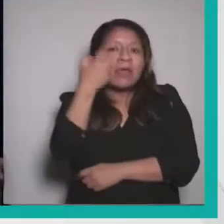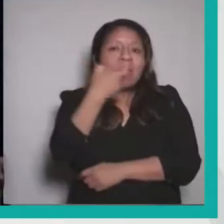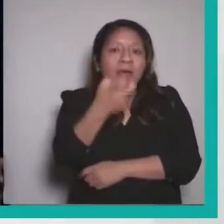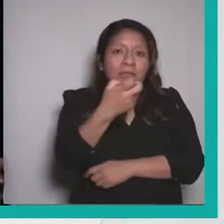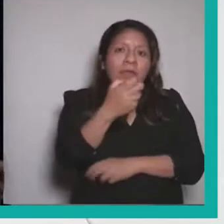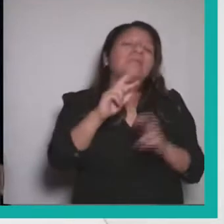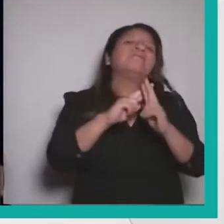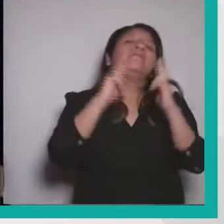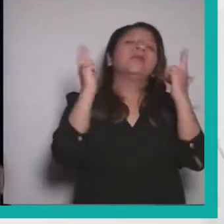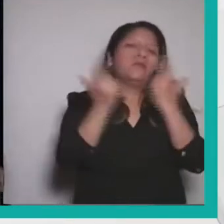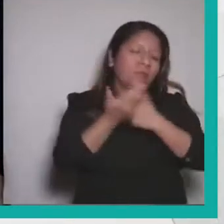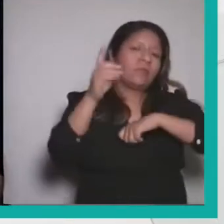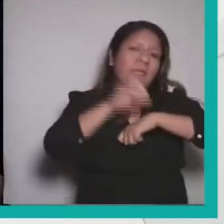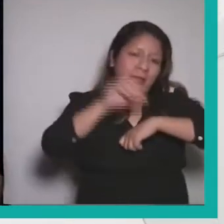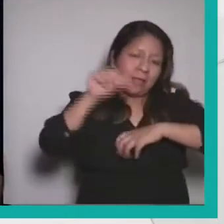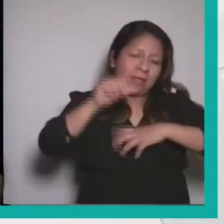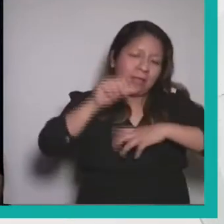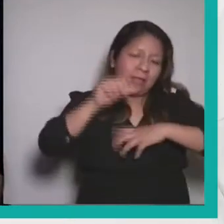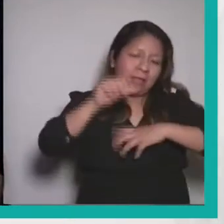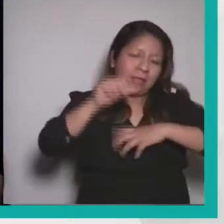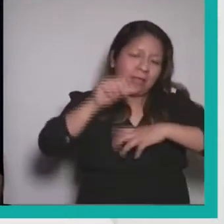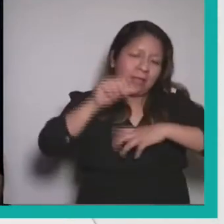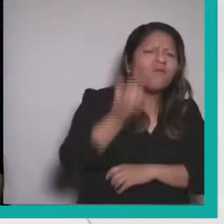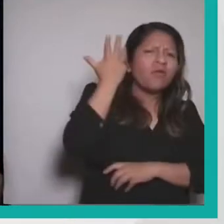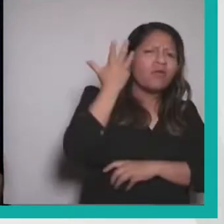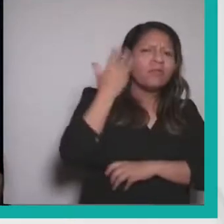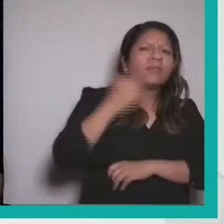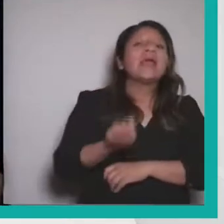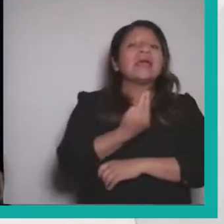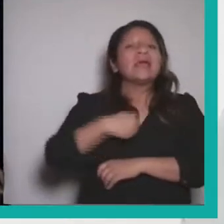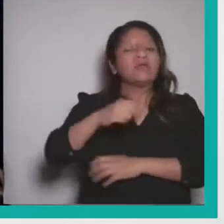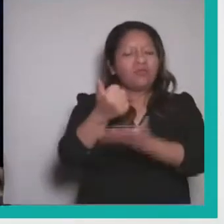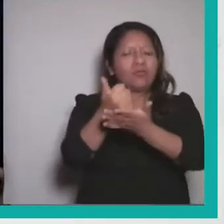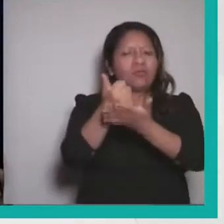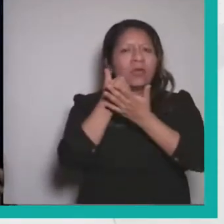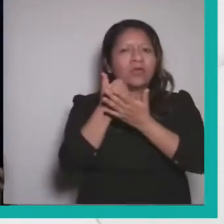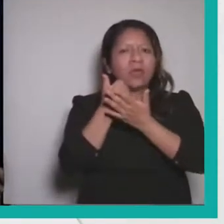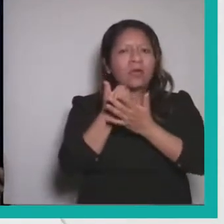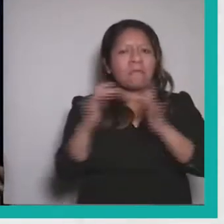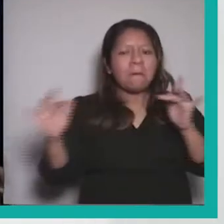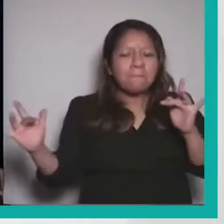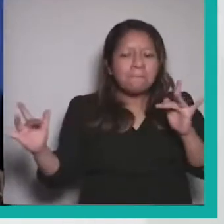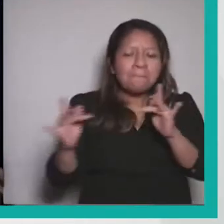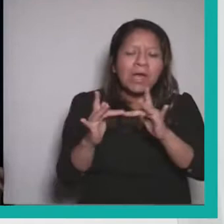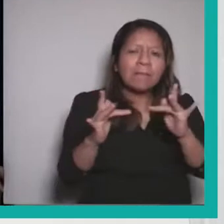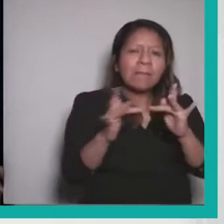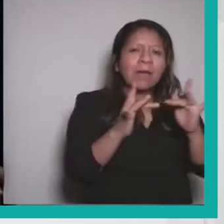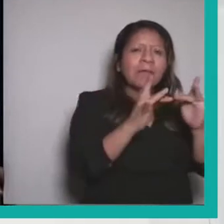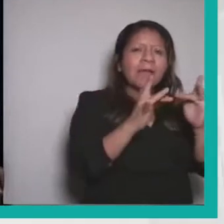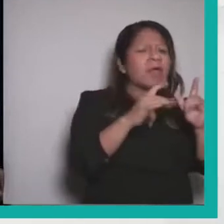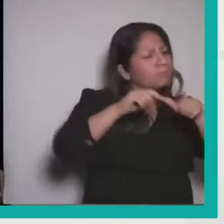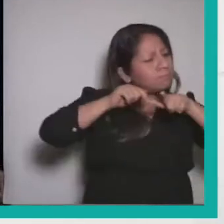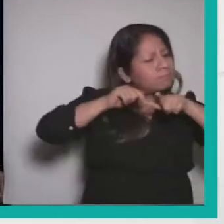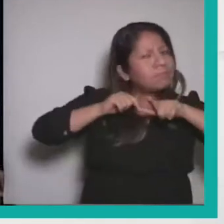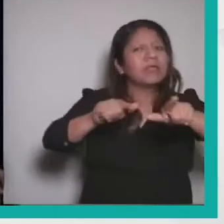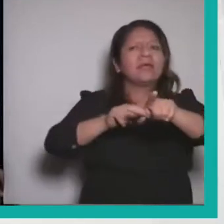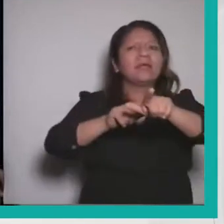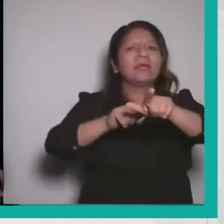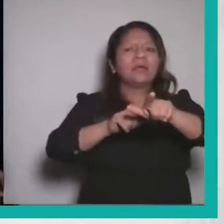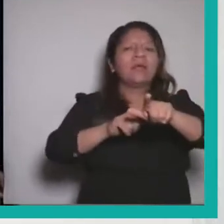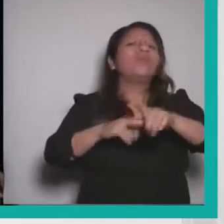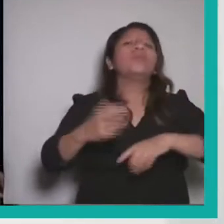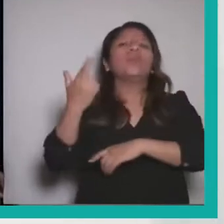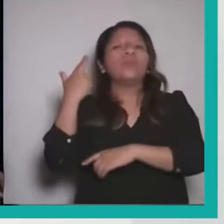Un foro que no solamente nos ayuda a fortalecer los vínculos con los medios de comunicación,